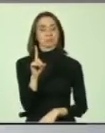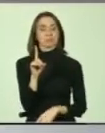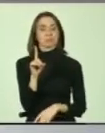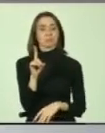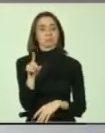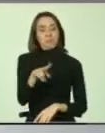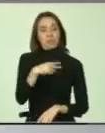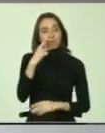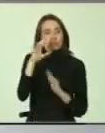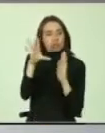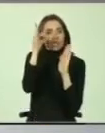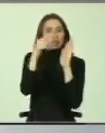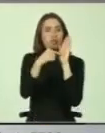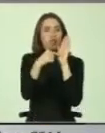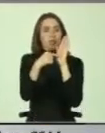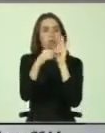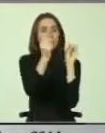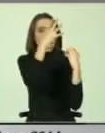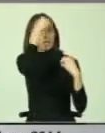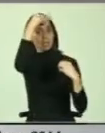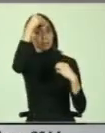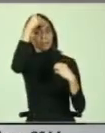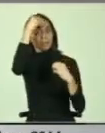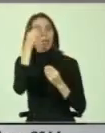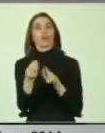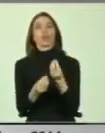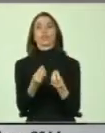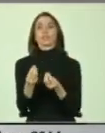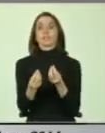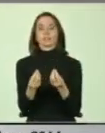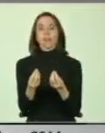digamos, que nosotros encontramos para podernos capacitar es lo que se hace